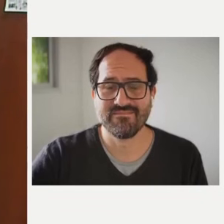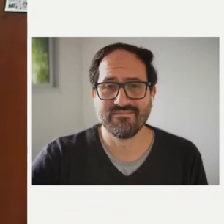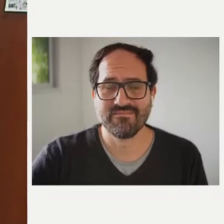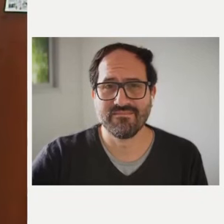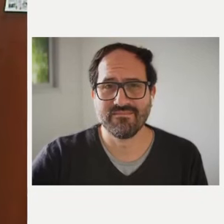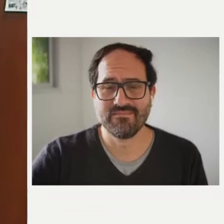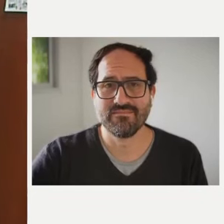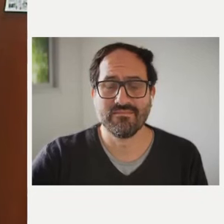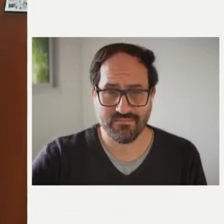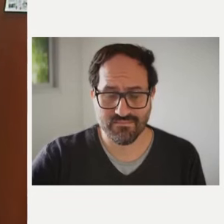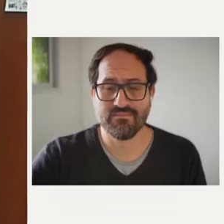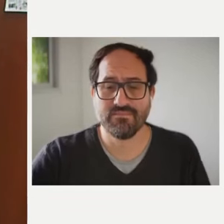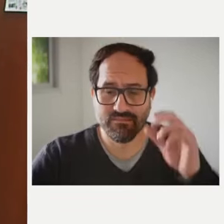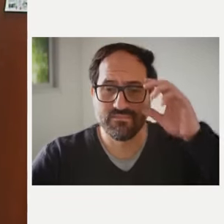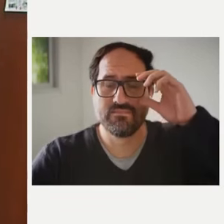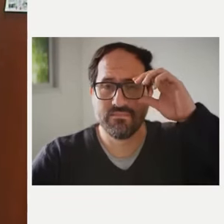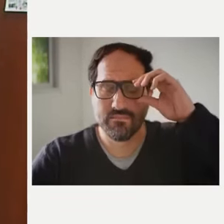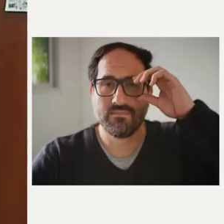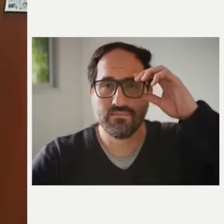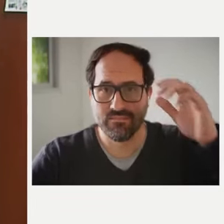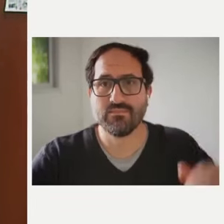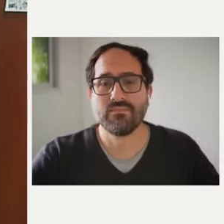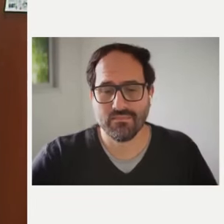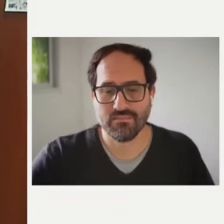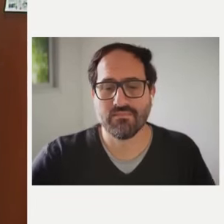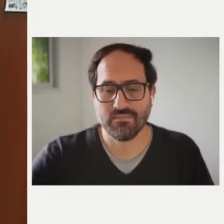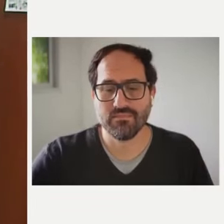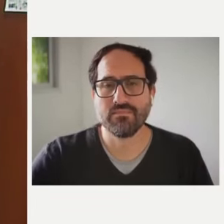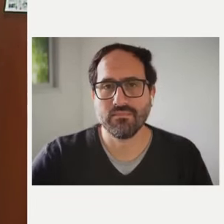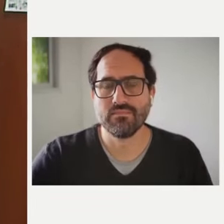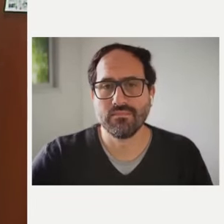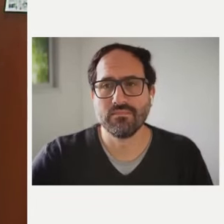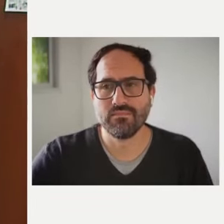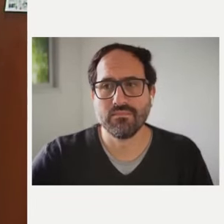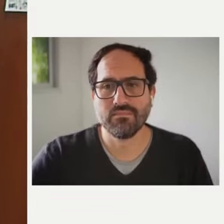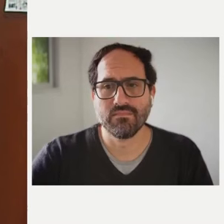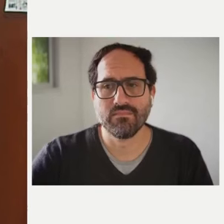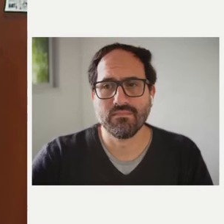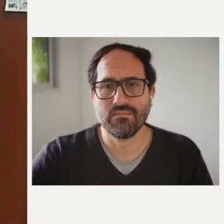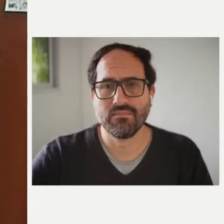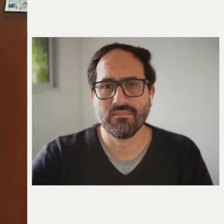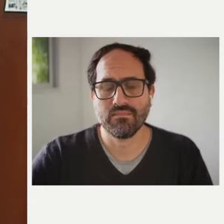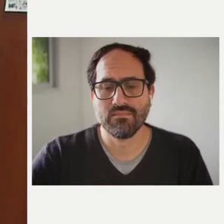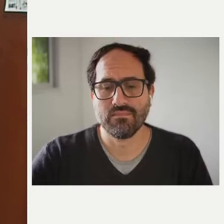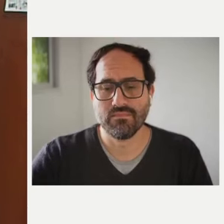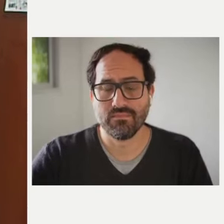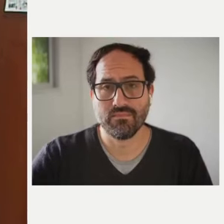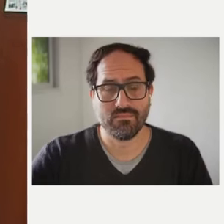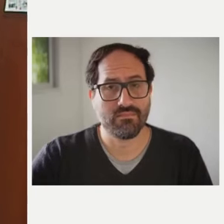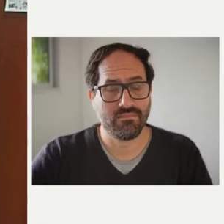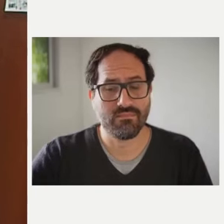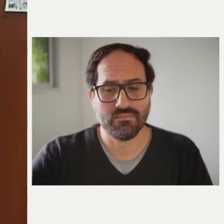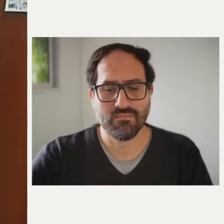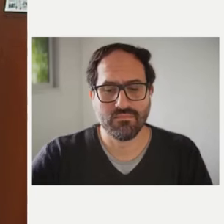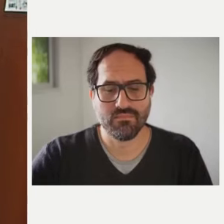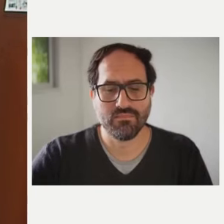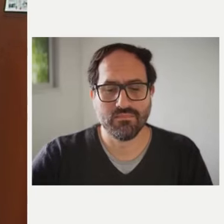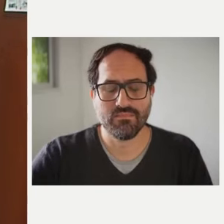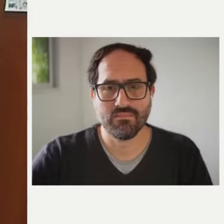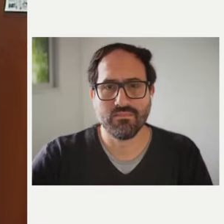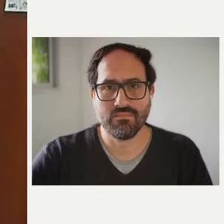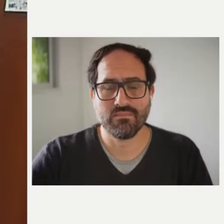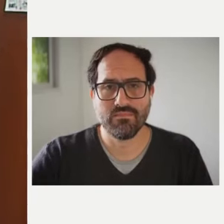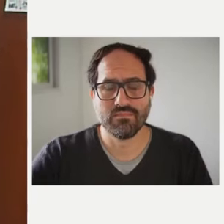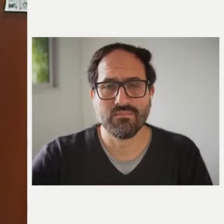preocupante para los países que pueden sufrir estos sustos, que no es un susto